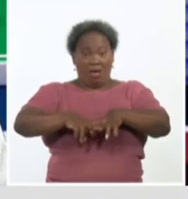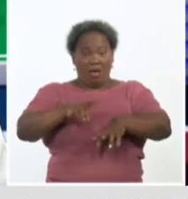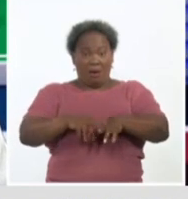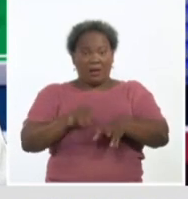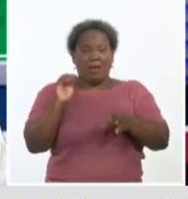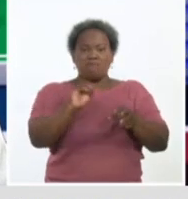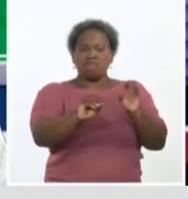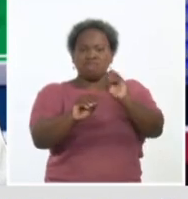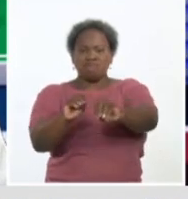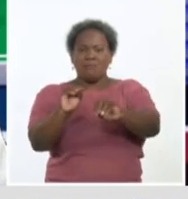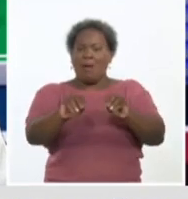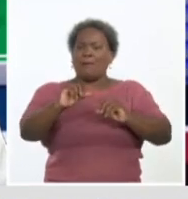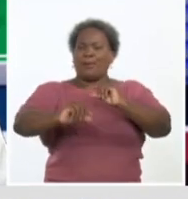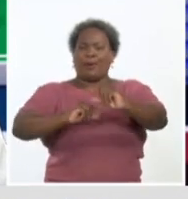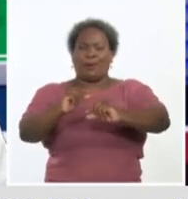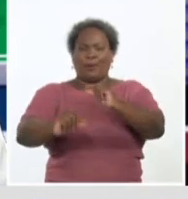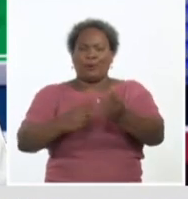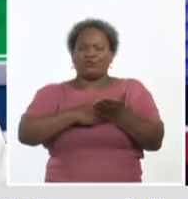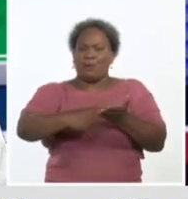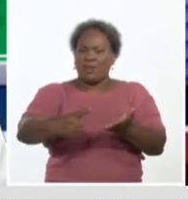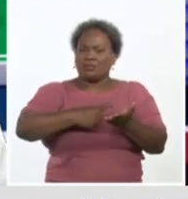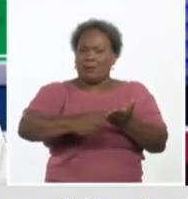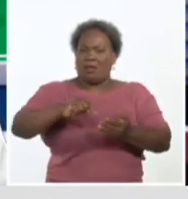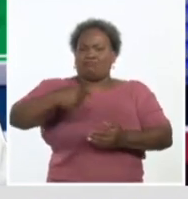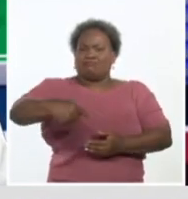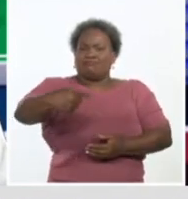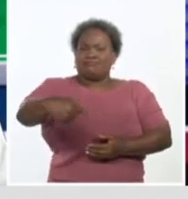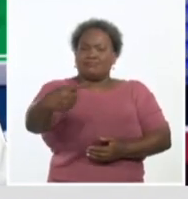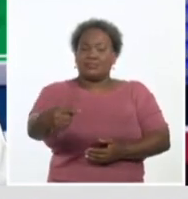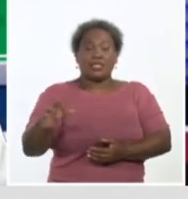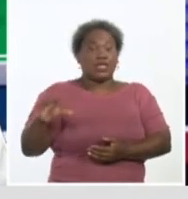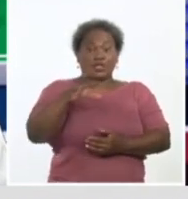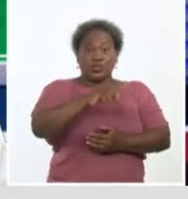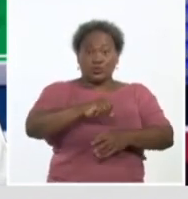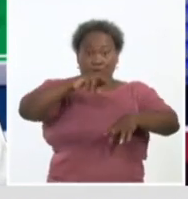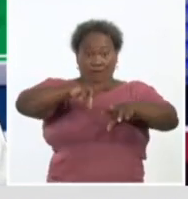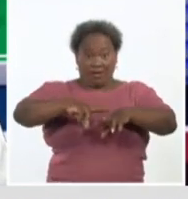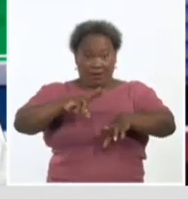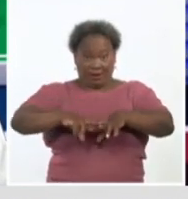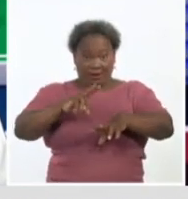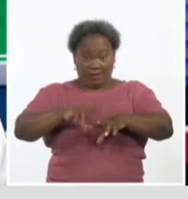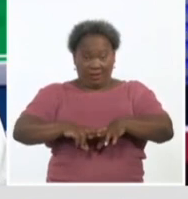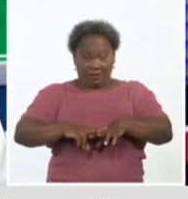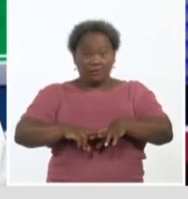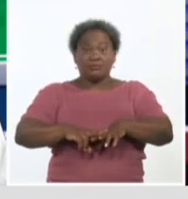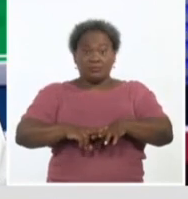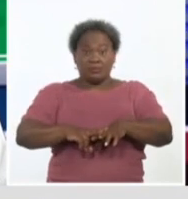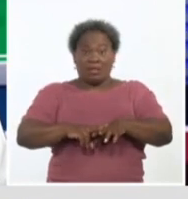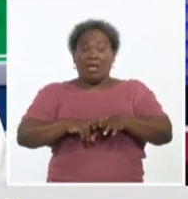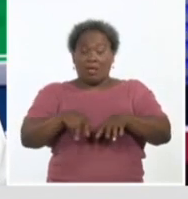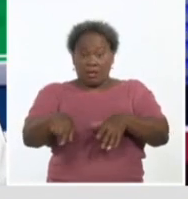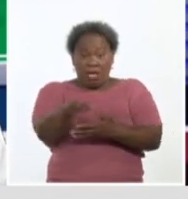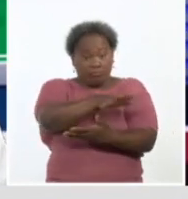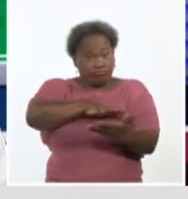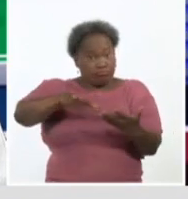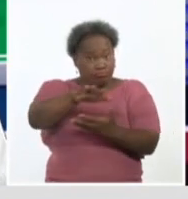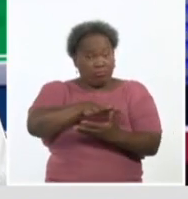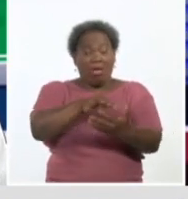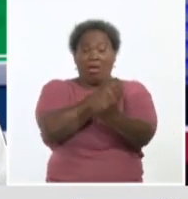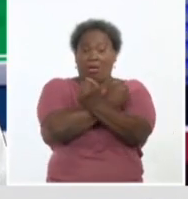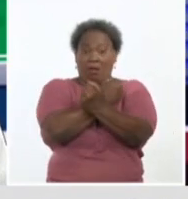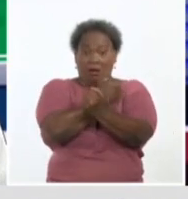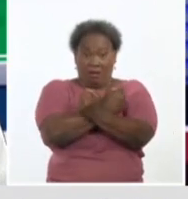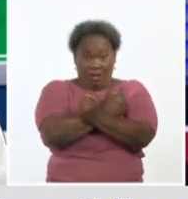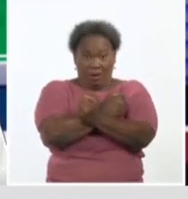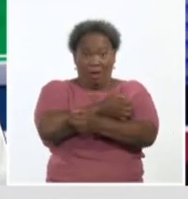paulatinamente en las próximas semanas. O sea, que toda la provincia de La Habana, que es un territorio de riesgo, los elementos los